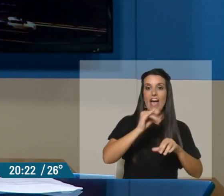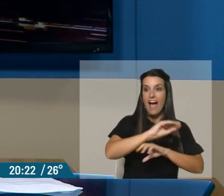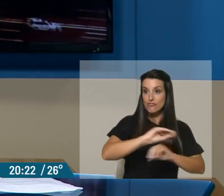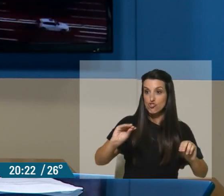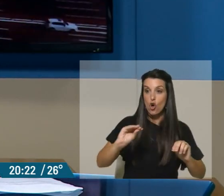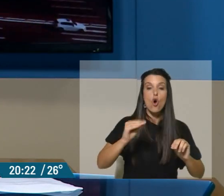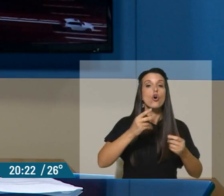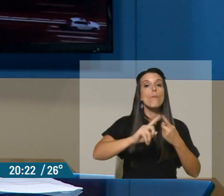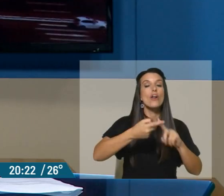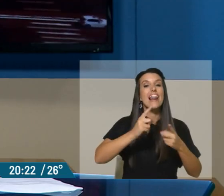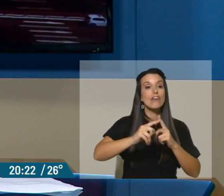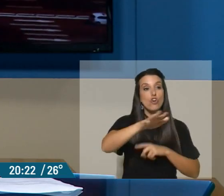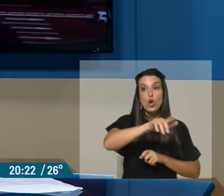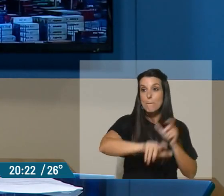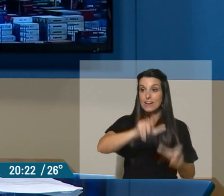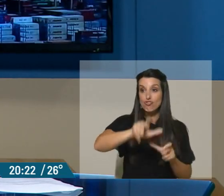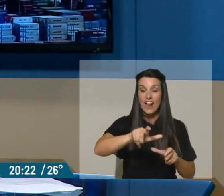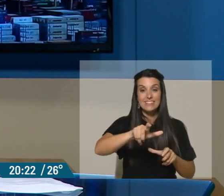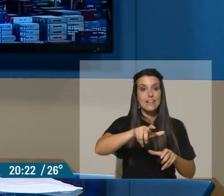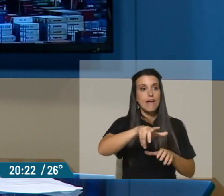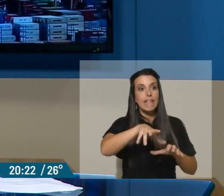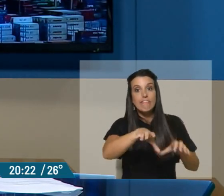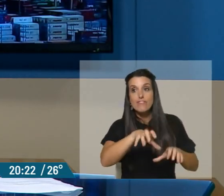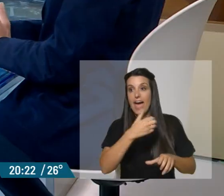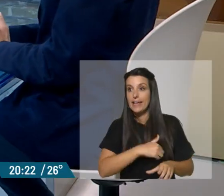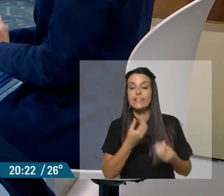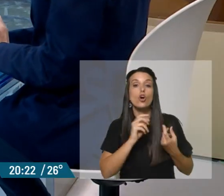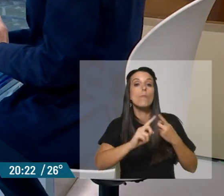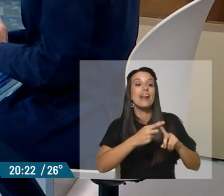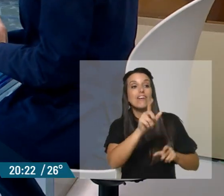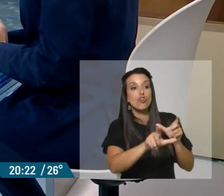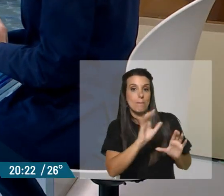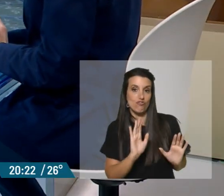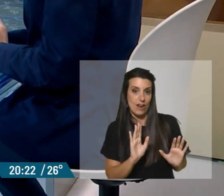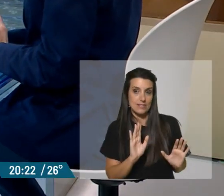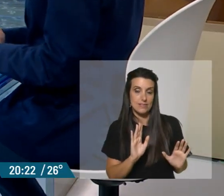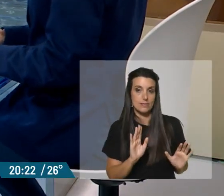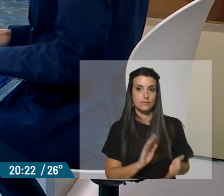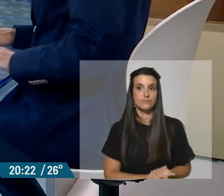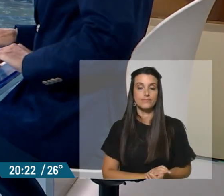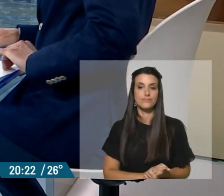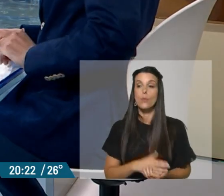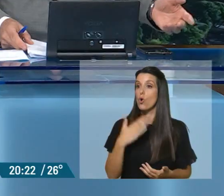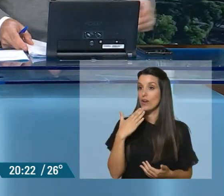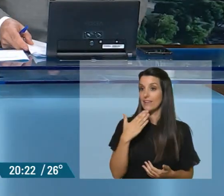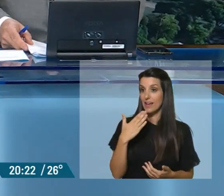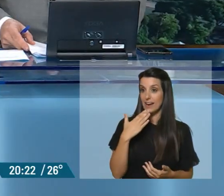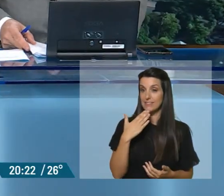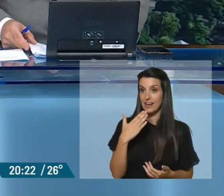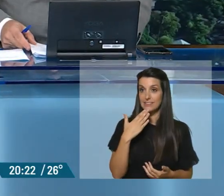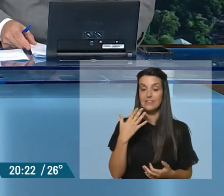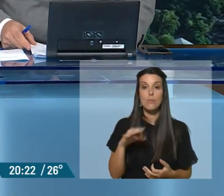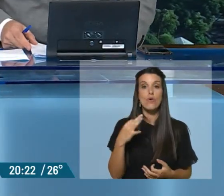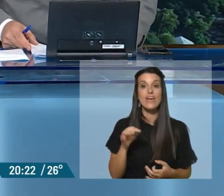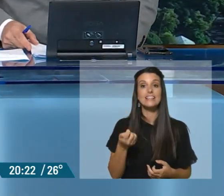asumido, va a ver cambiar su economía primero para mal. Bueno, muy bien, gracias Mauricio. Ojalá que a Argentina le vaya bien, obviamente.